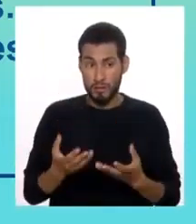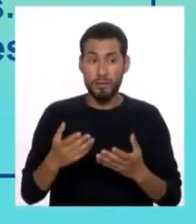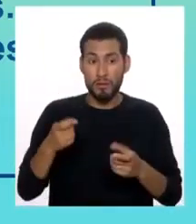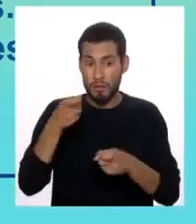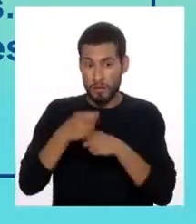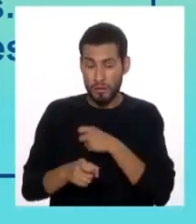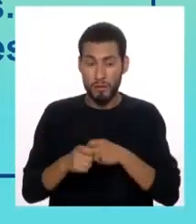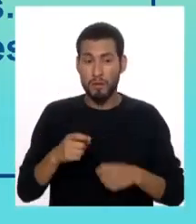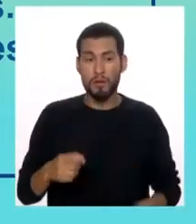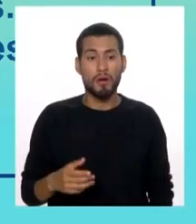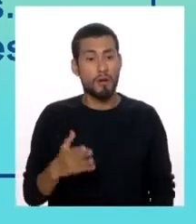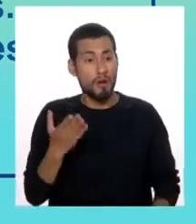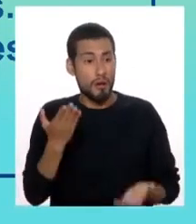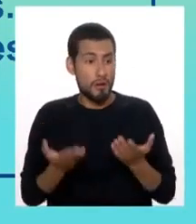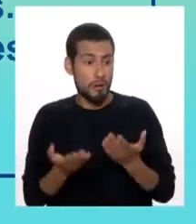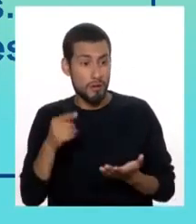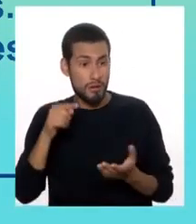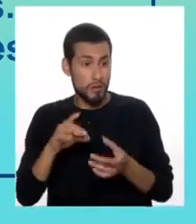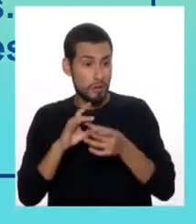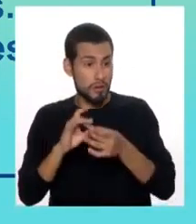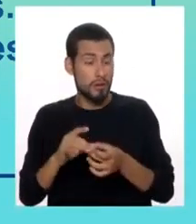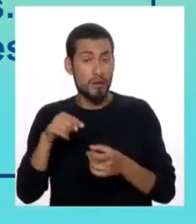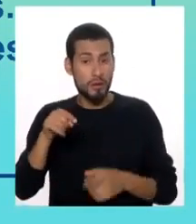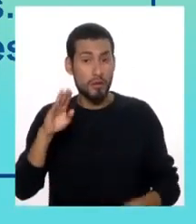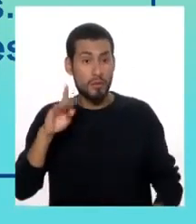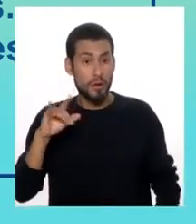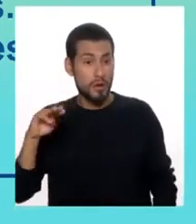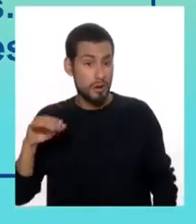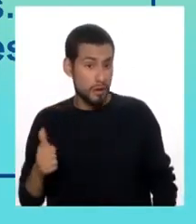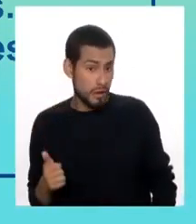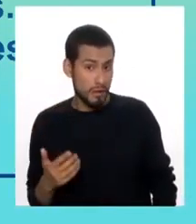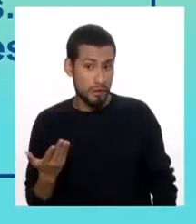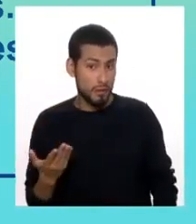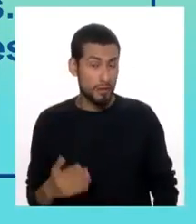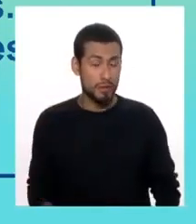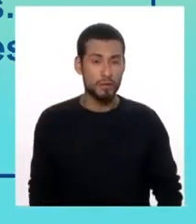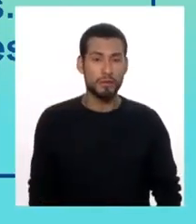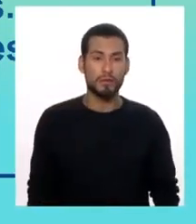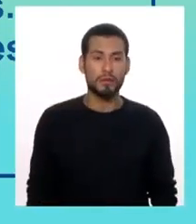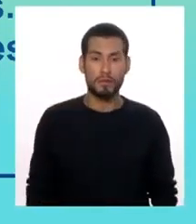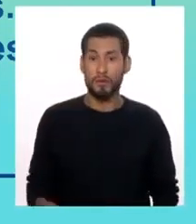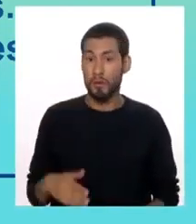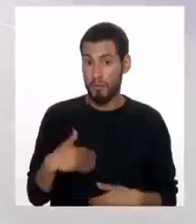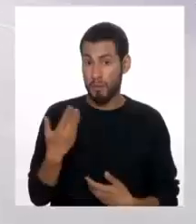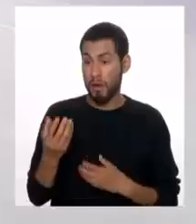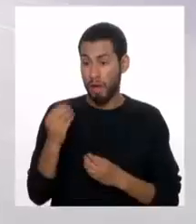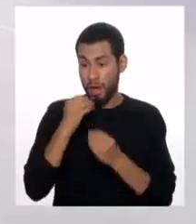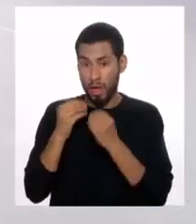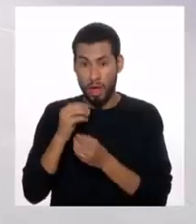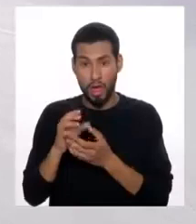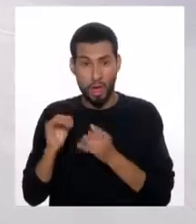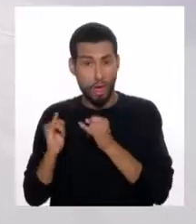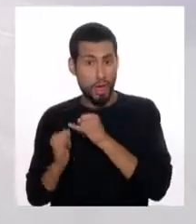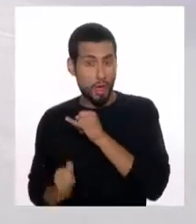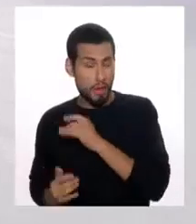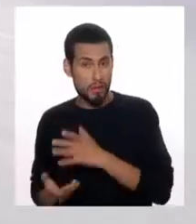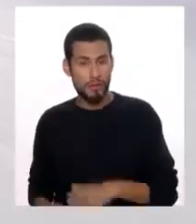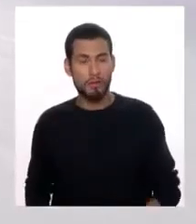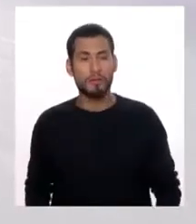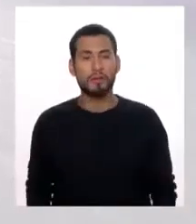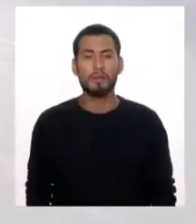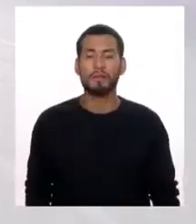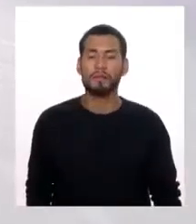algún daño? ¿Podría estar inclinado en bulimia? ¿Iniciando una bulimia? Claro, como mencionaba